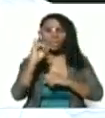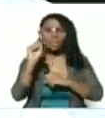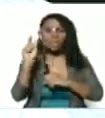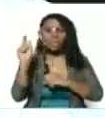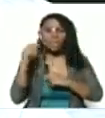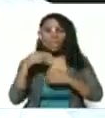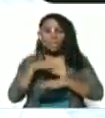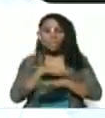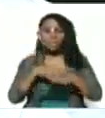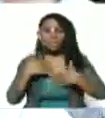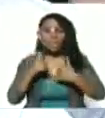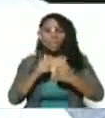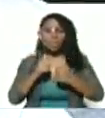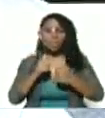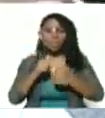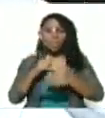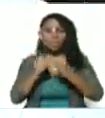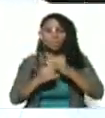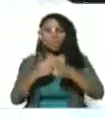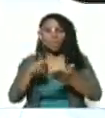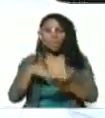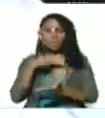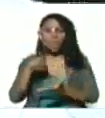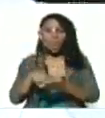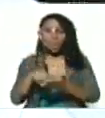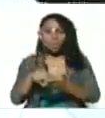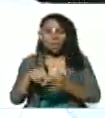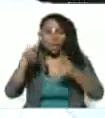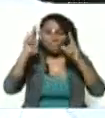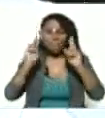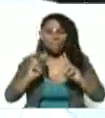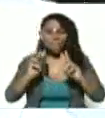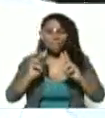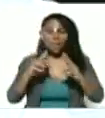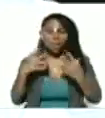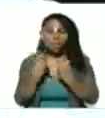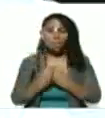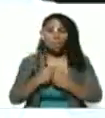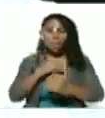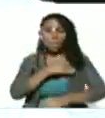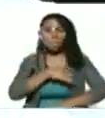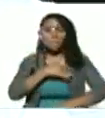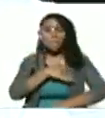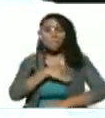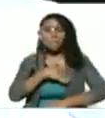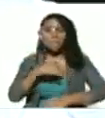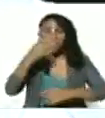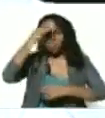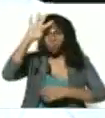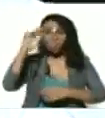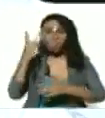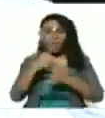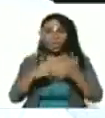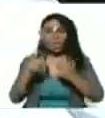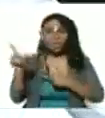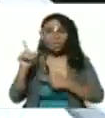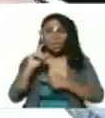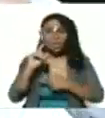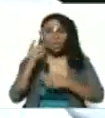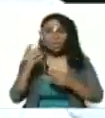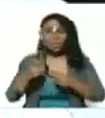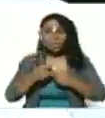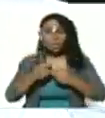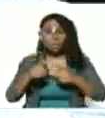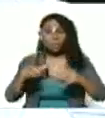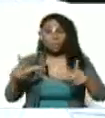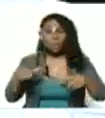Salud y el Instituto Nacional de Higiene en conjunto también con la Misión Cubana la mayor preocupación que tenemos de la variante delta suelta propagación y que entonces